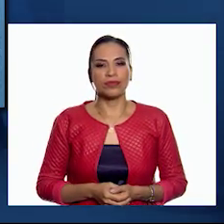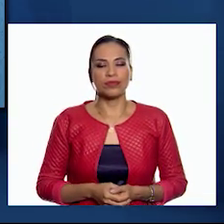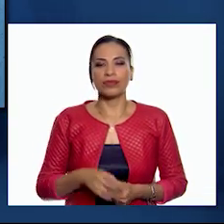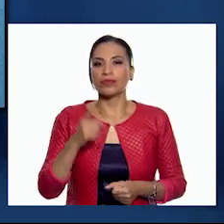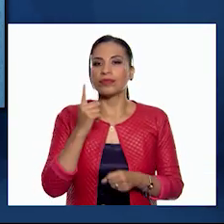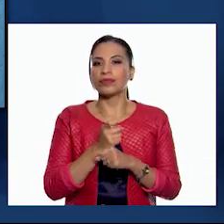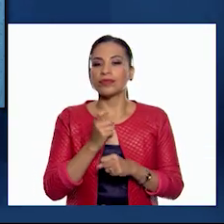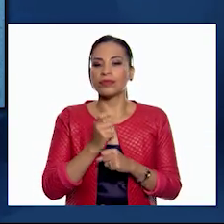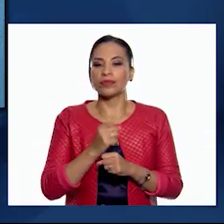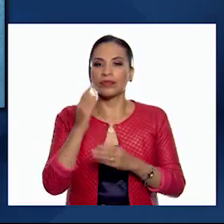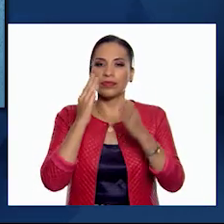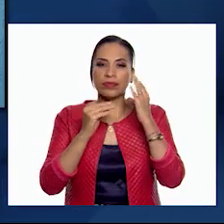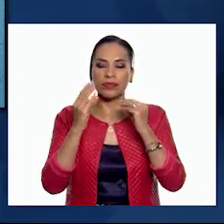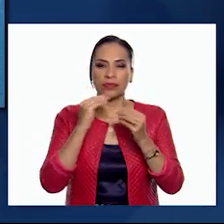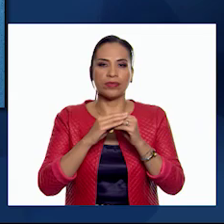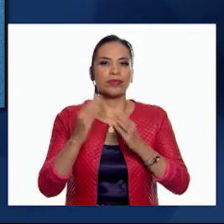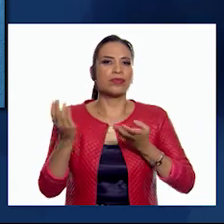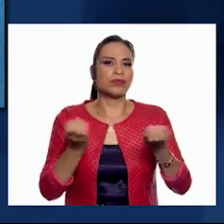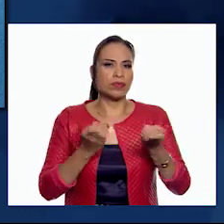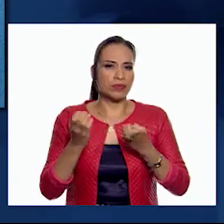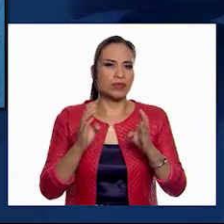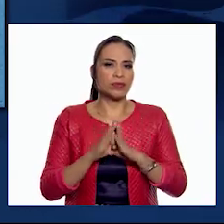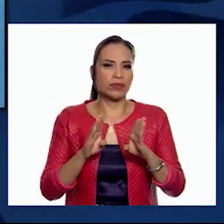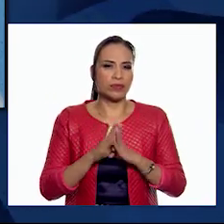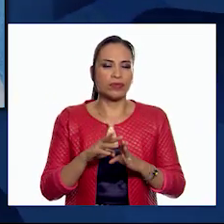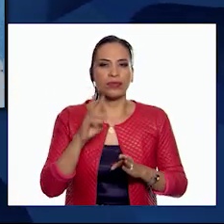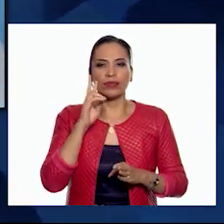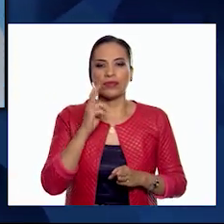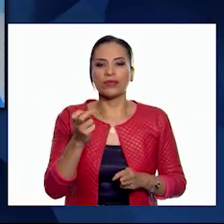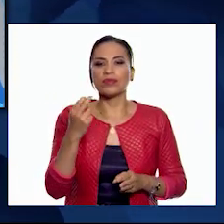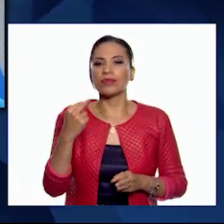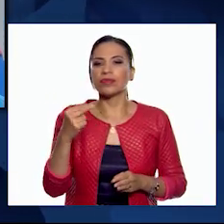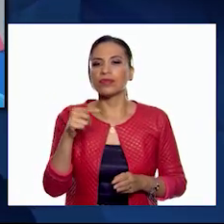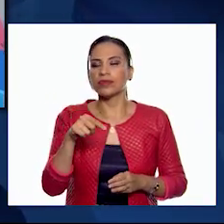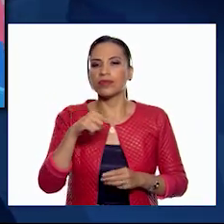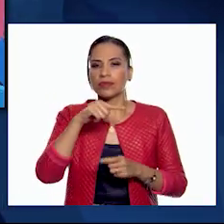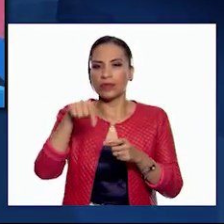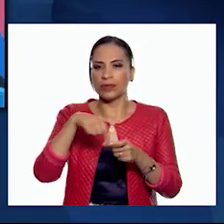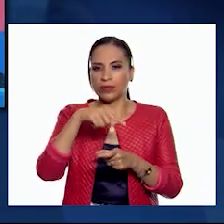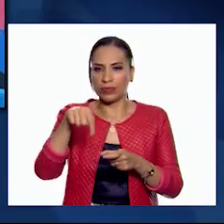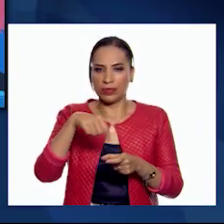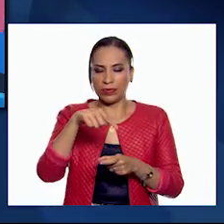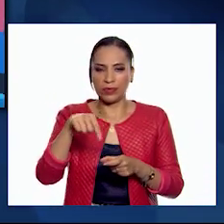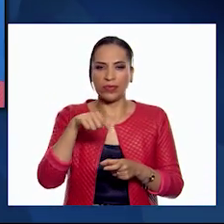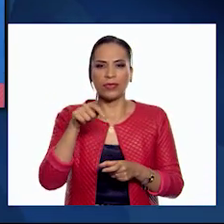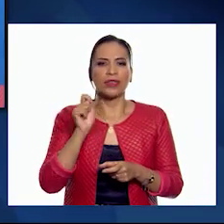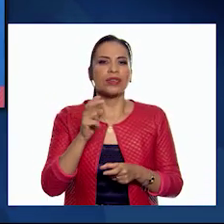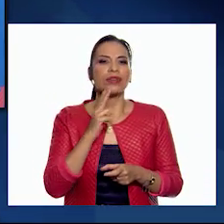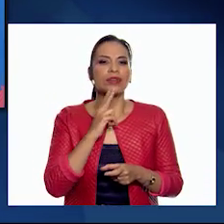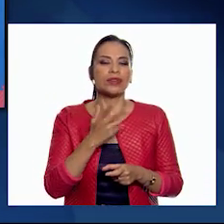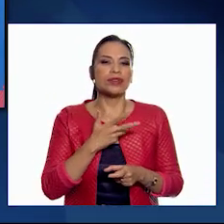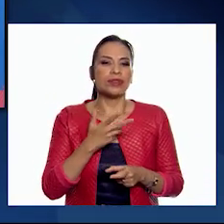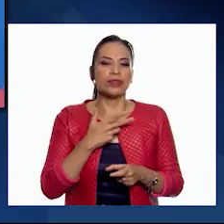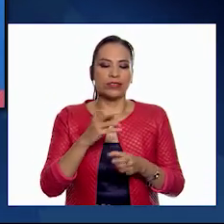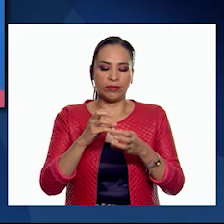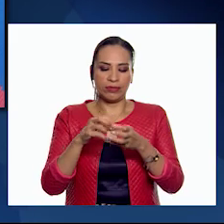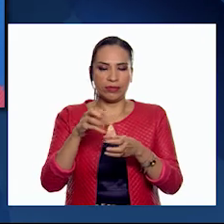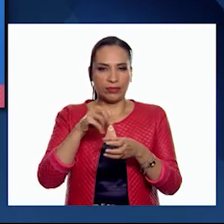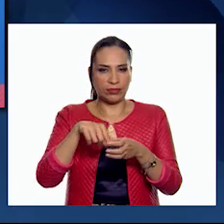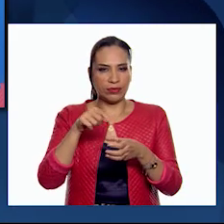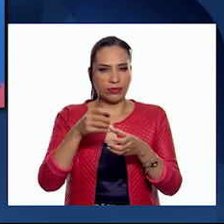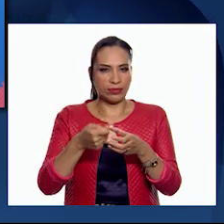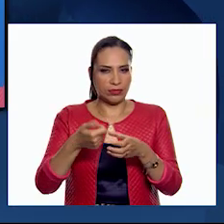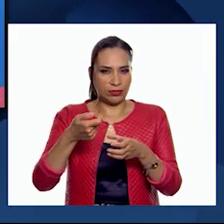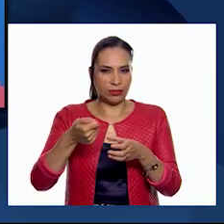Primero, aprenderemos los movimientos. A este lo llamamos remolino y consiste en mantener una pelota o